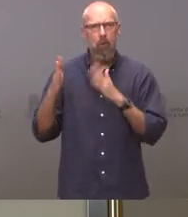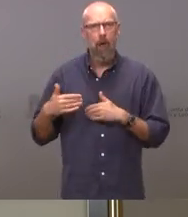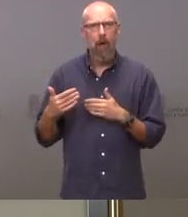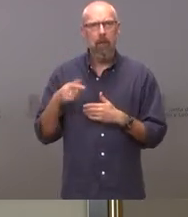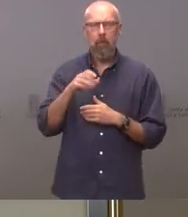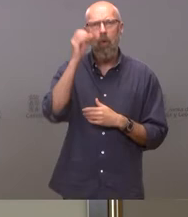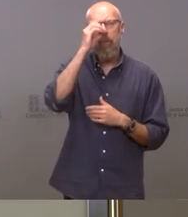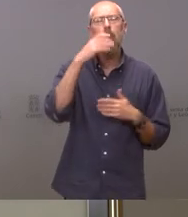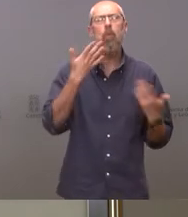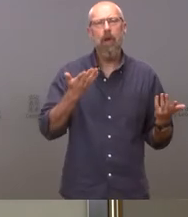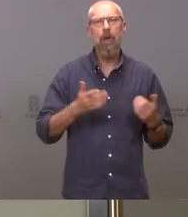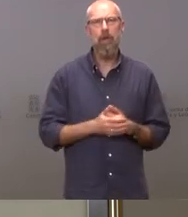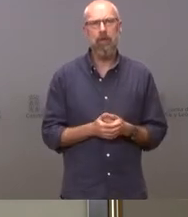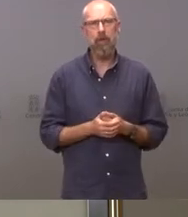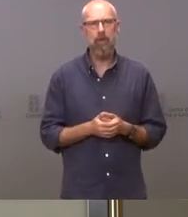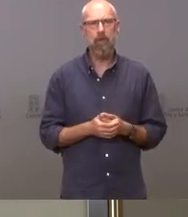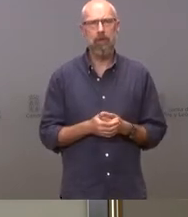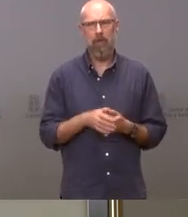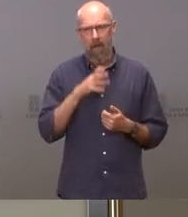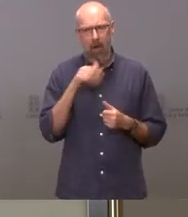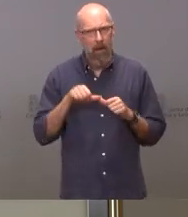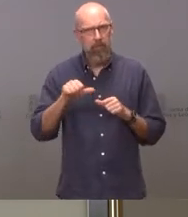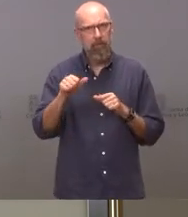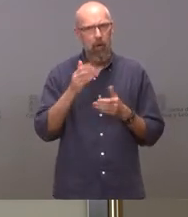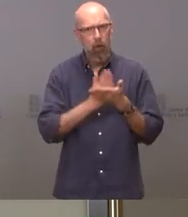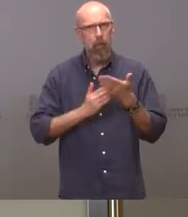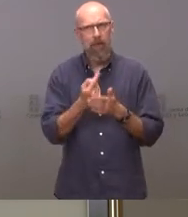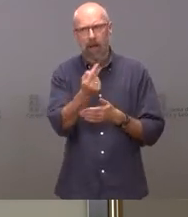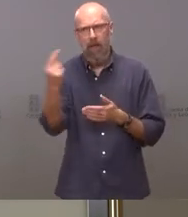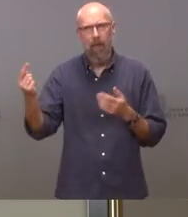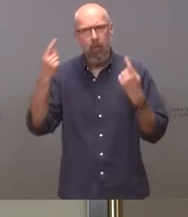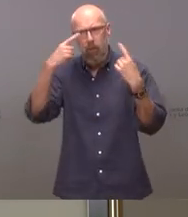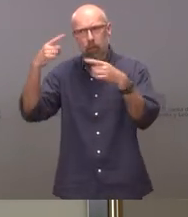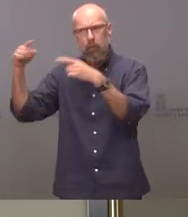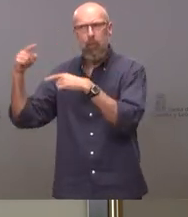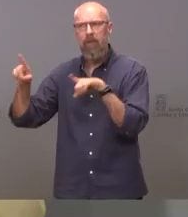al respecto sino que cada comunidad pueda decidir motu propio lo que hace